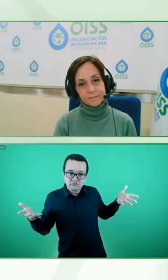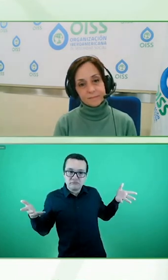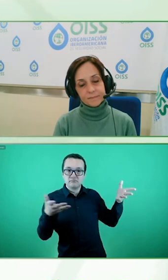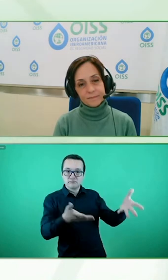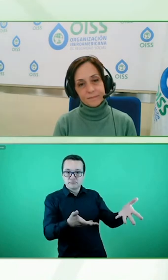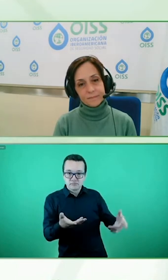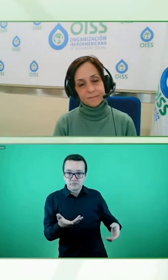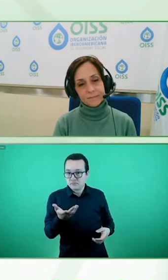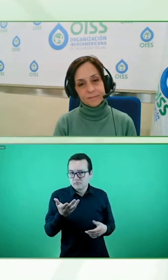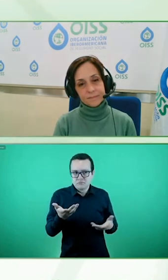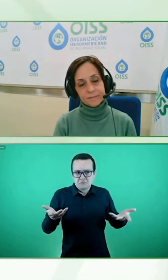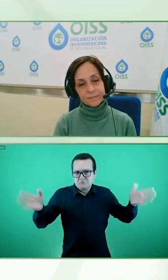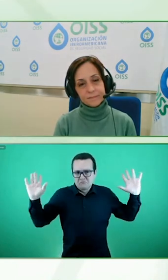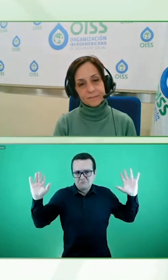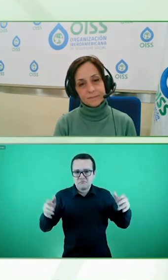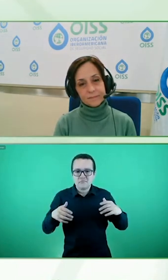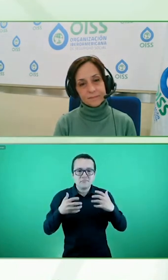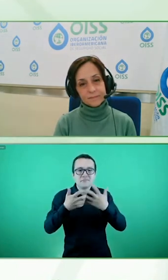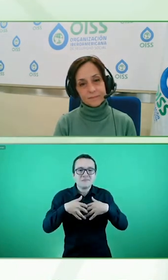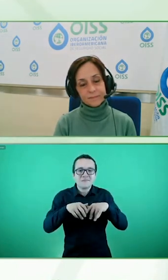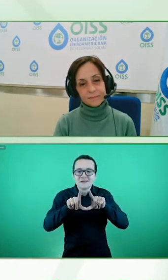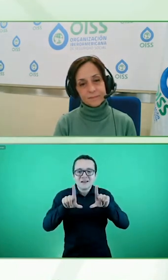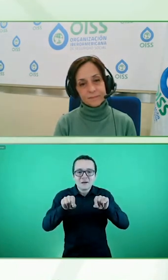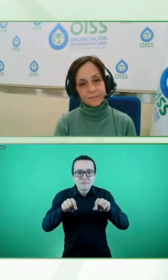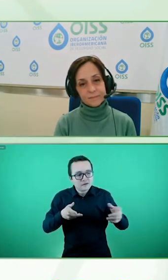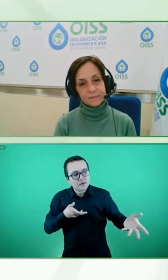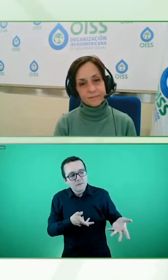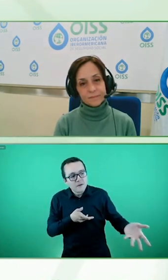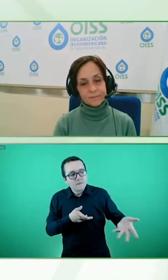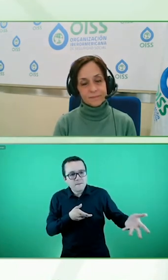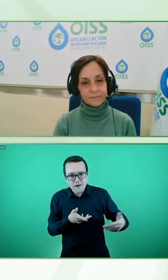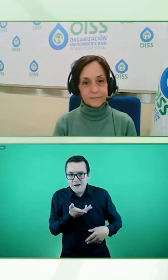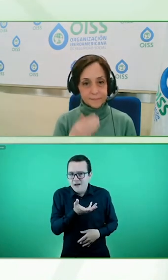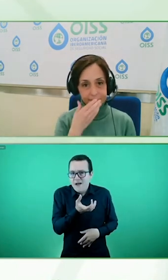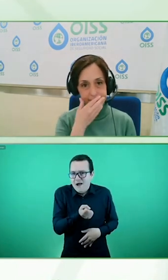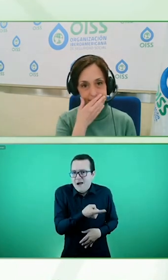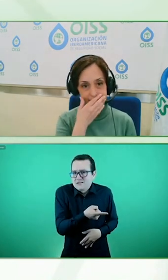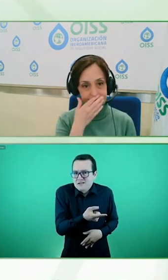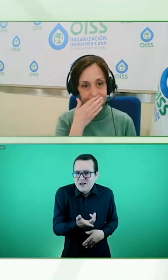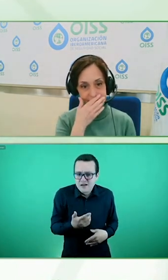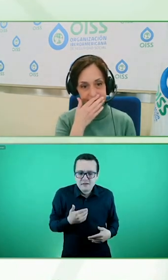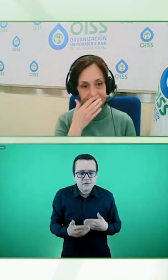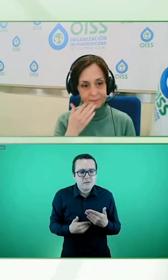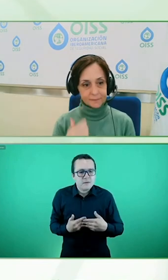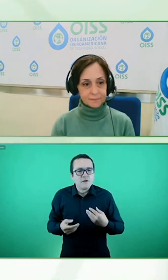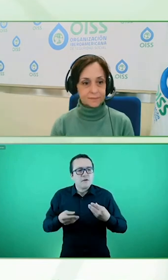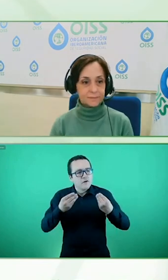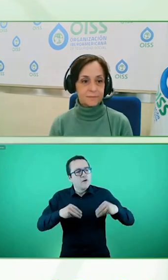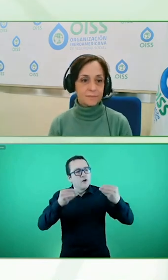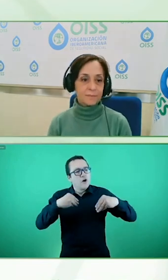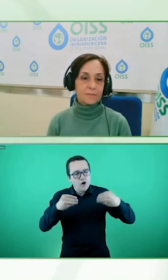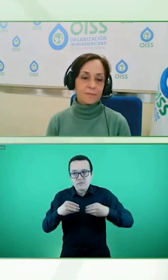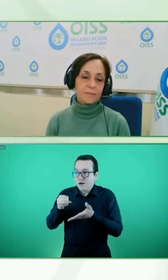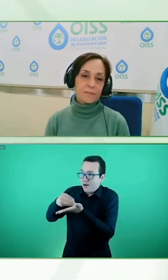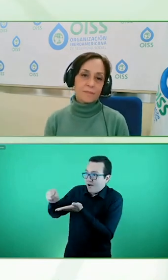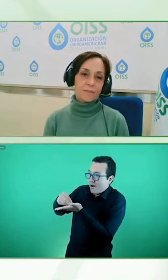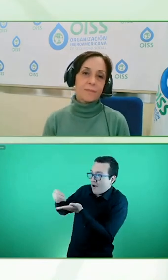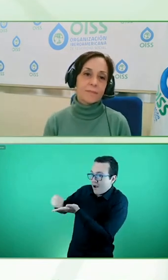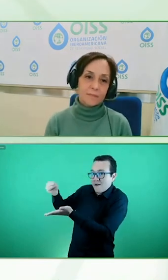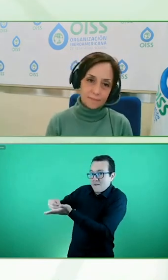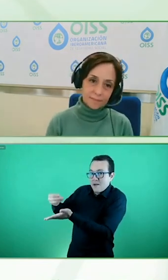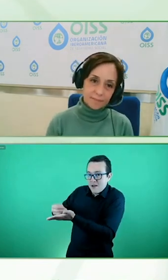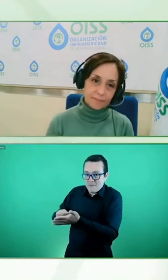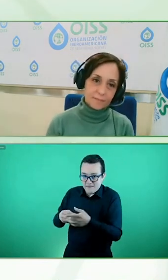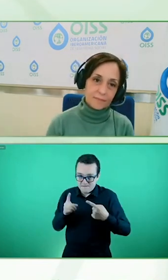realmente es que no quiere estar en el futuro del consumo, ¿no? Y en segundo lugar, el mercado de la innovación, ¿no? Porque la innovación nos enseña algo muy importante,